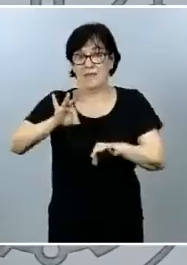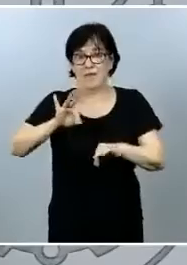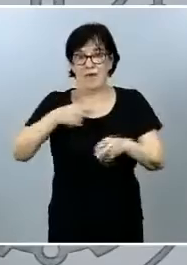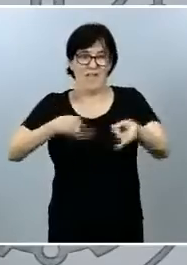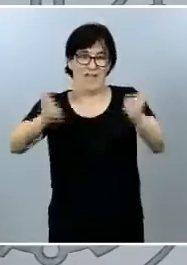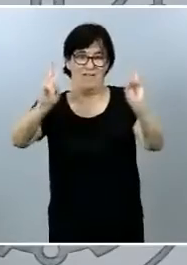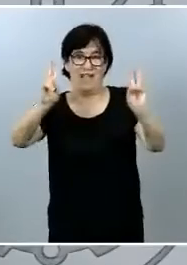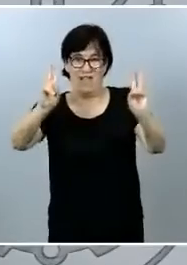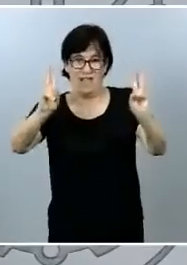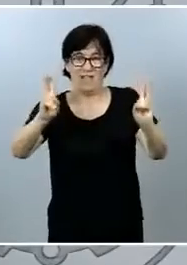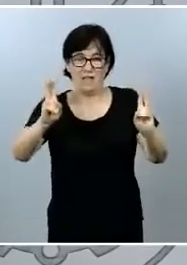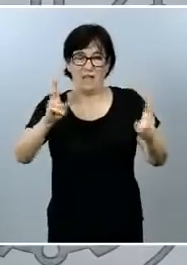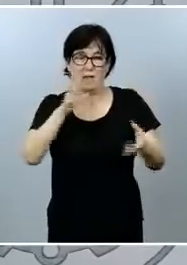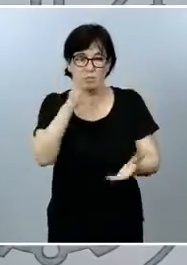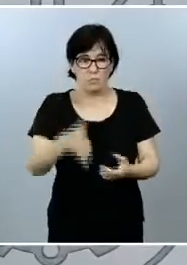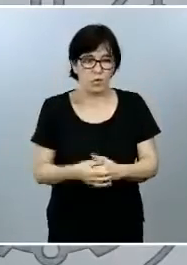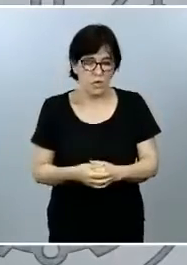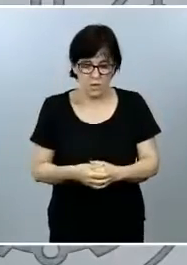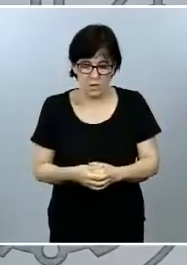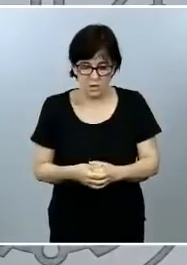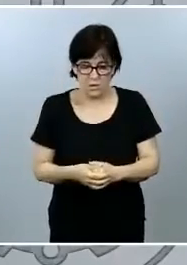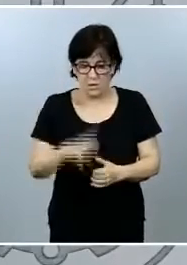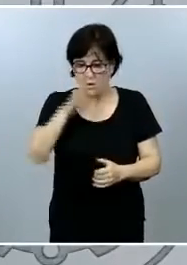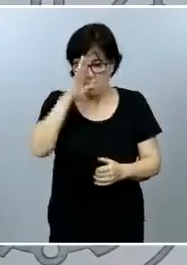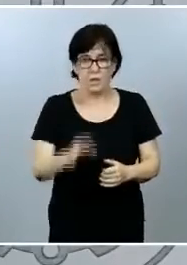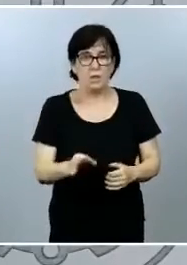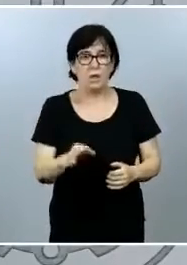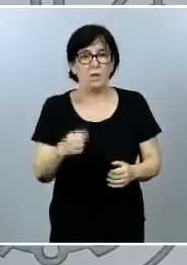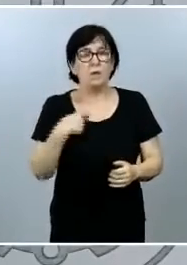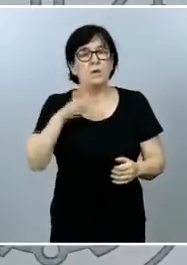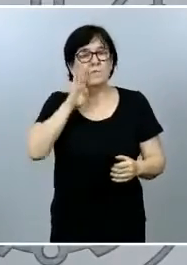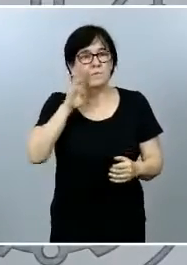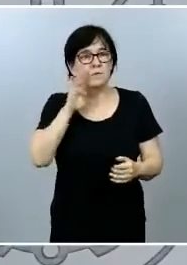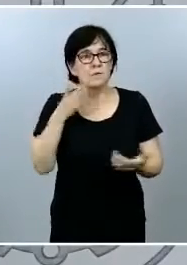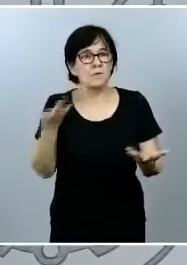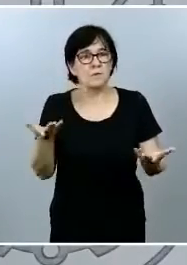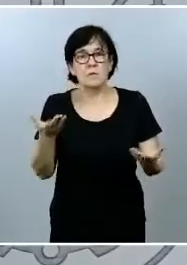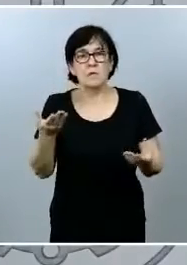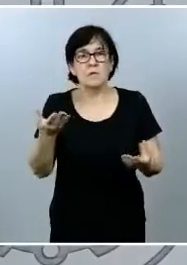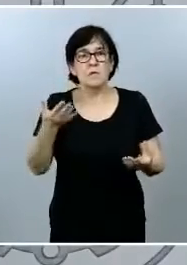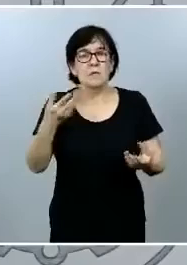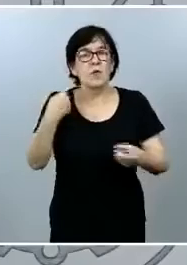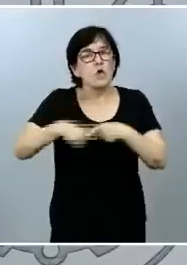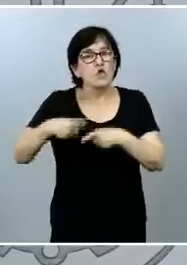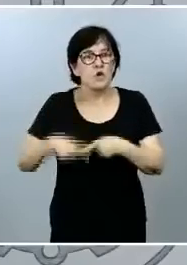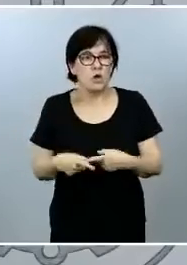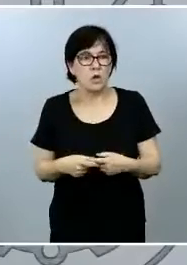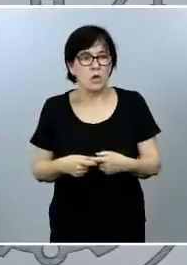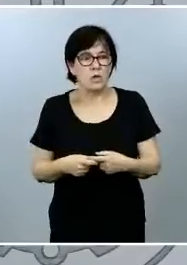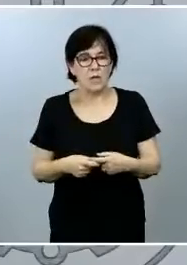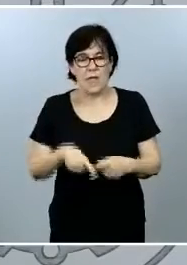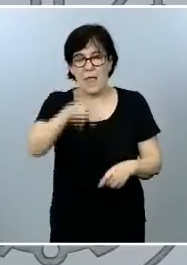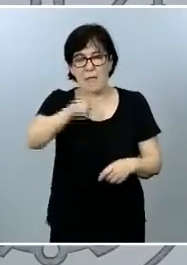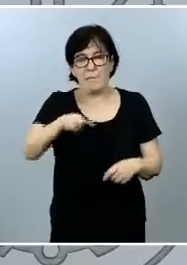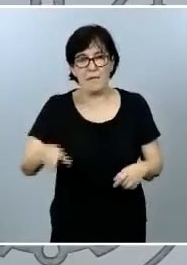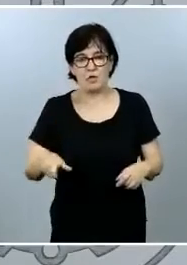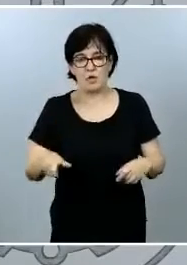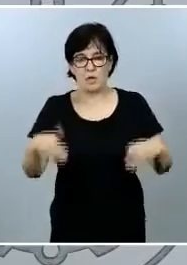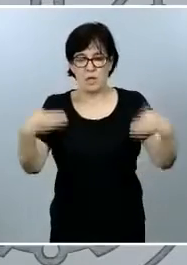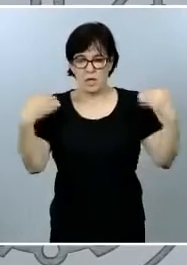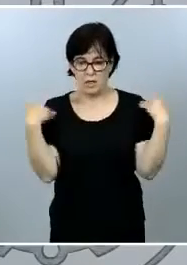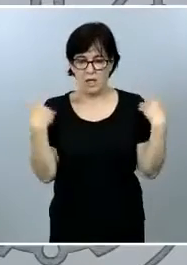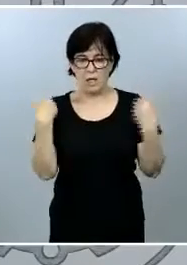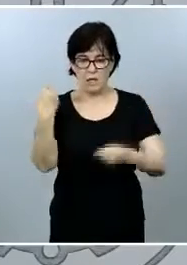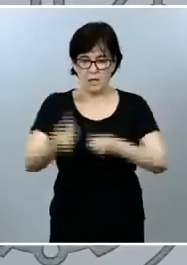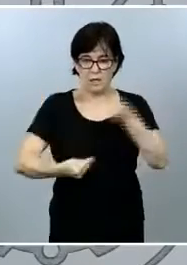creo que yo me remito a los simples hechos las personas encargadas de hacer ese